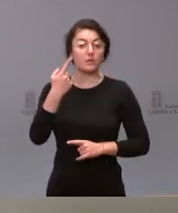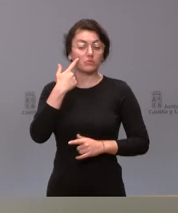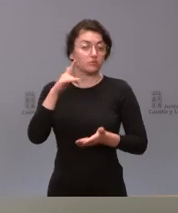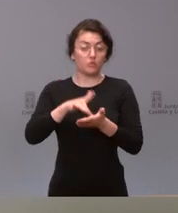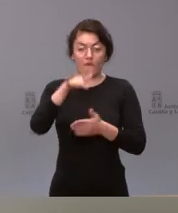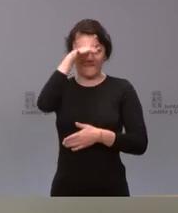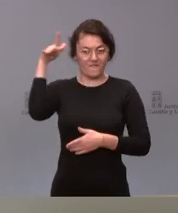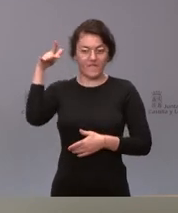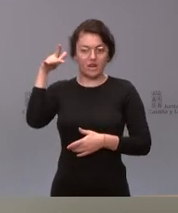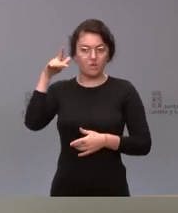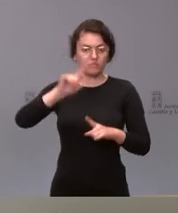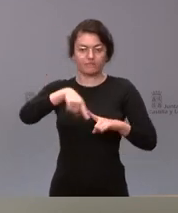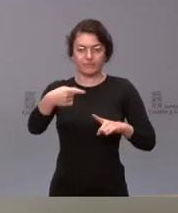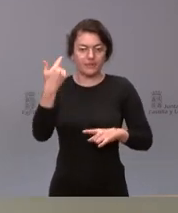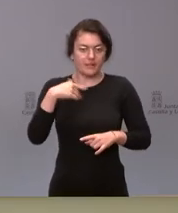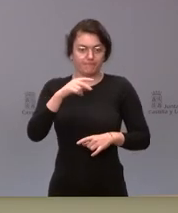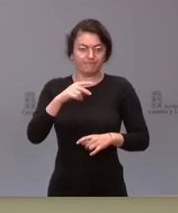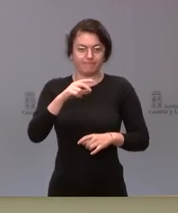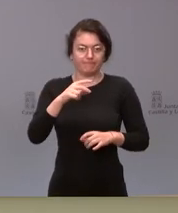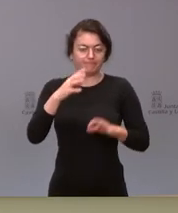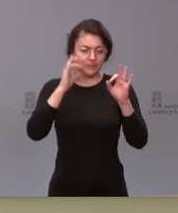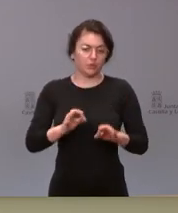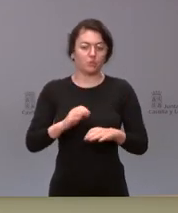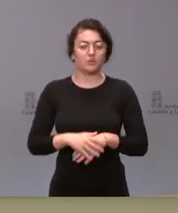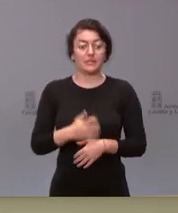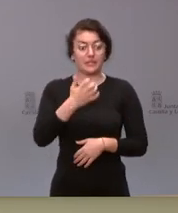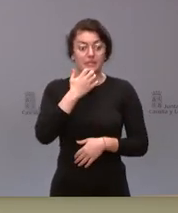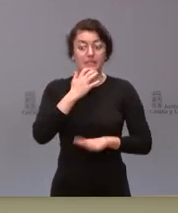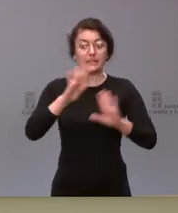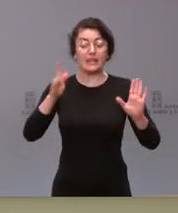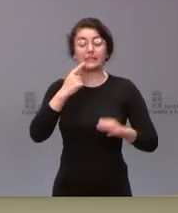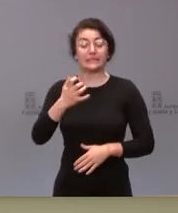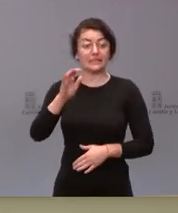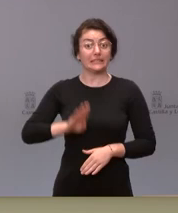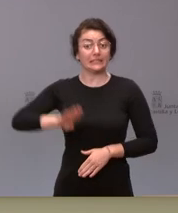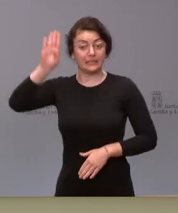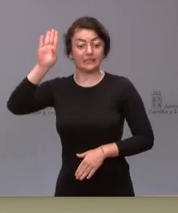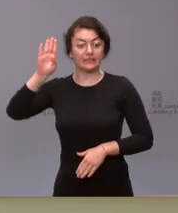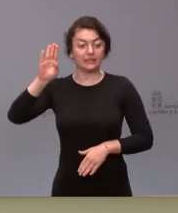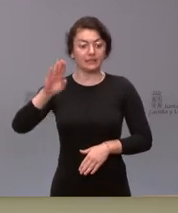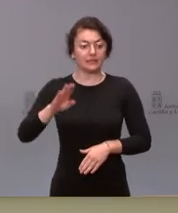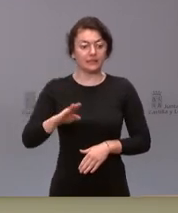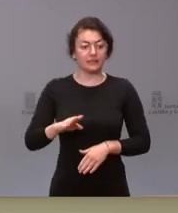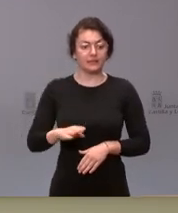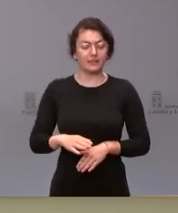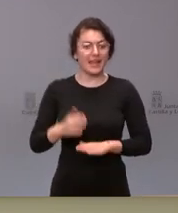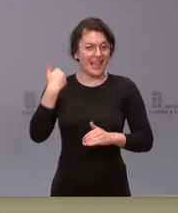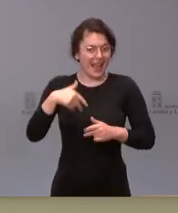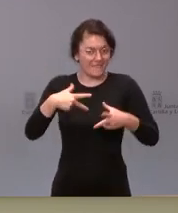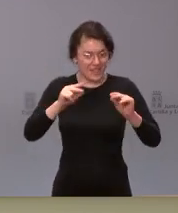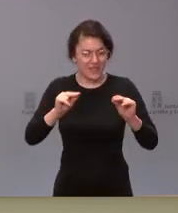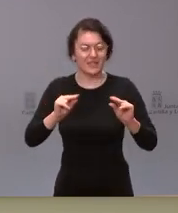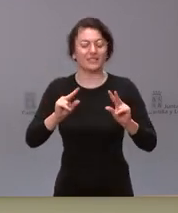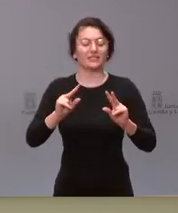es lo que estamos planteando pues si no hay nada más sí sí había otra más Sonia ya termino una última